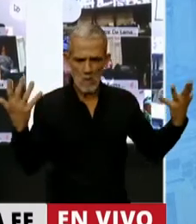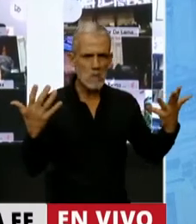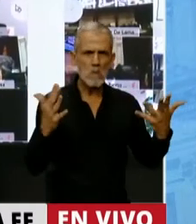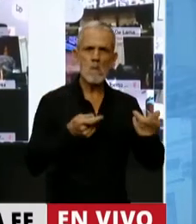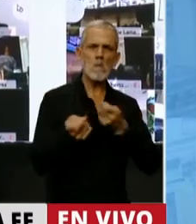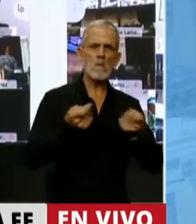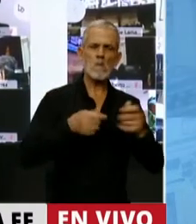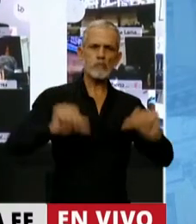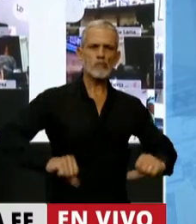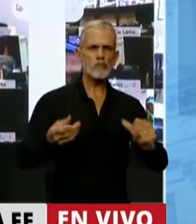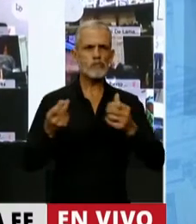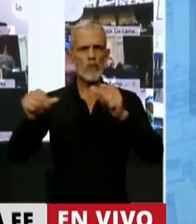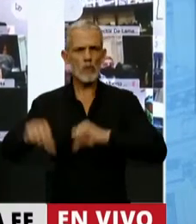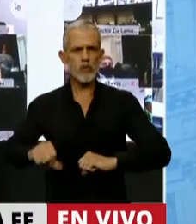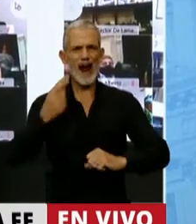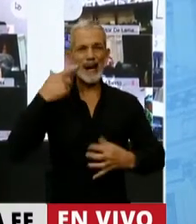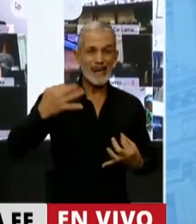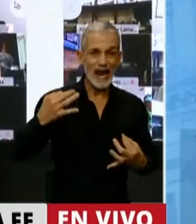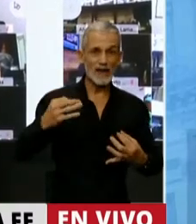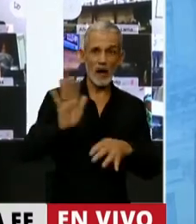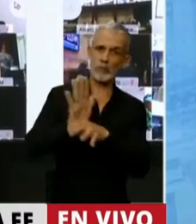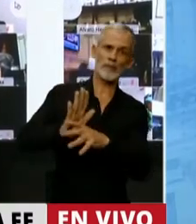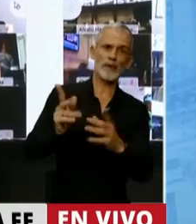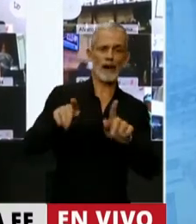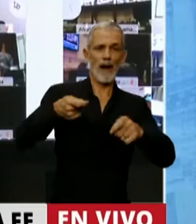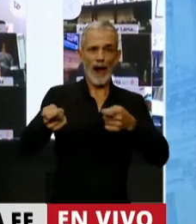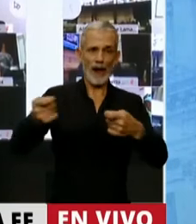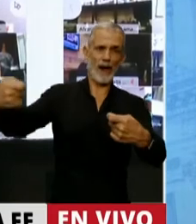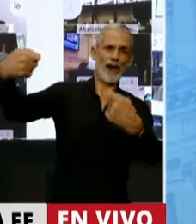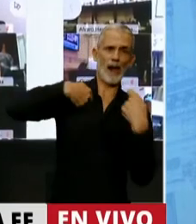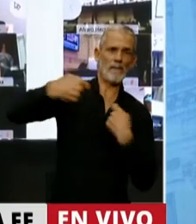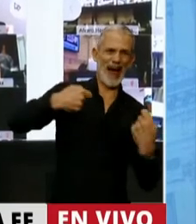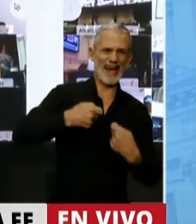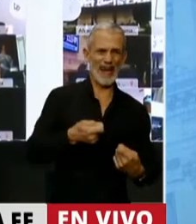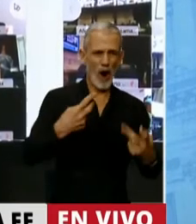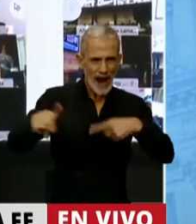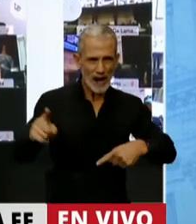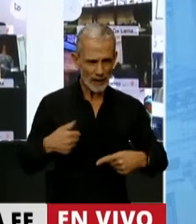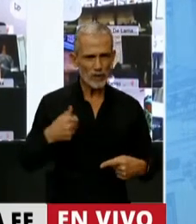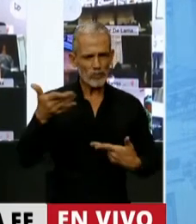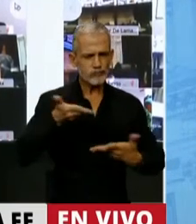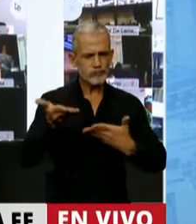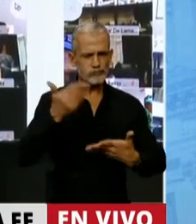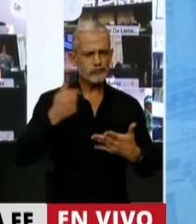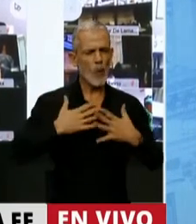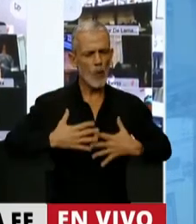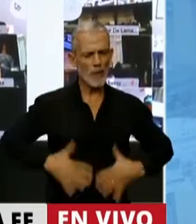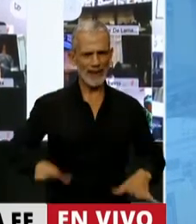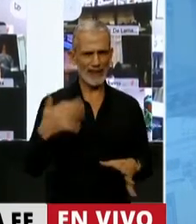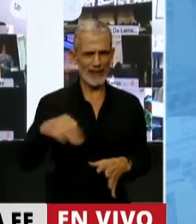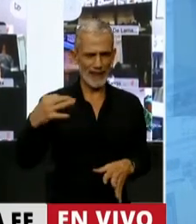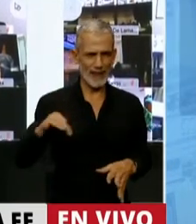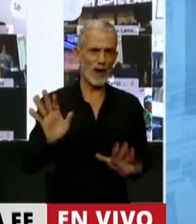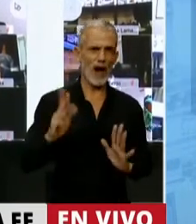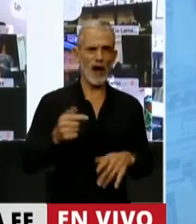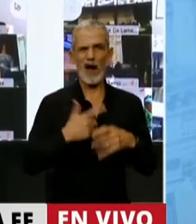macroeconómicas de la realidad. Es más, la realidad no fue manejando a esas macroeconomías. Entonces, comparto que hay que ser más humilde. Y nadie